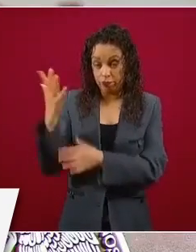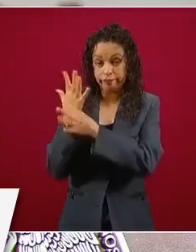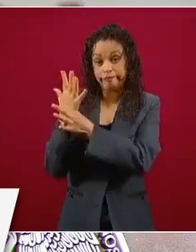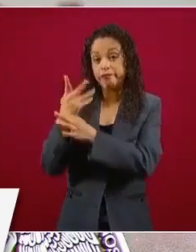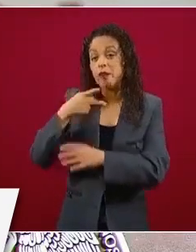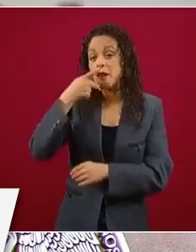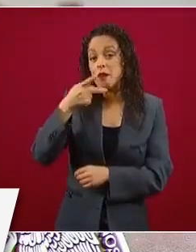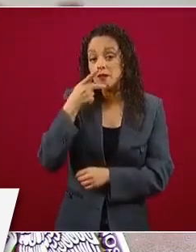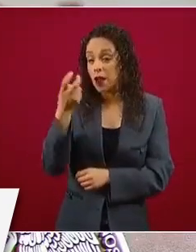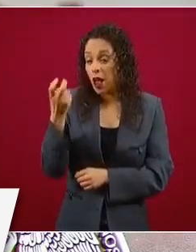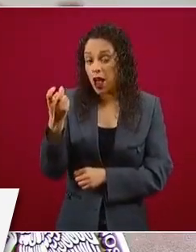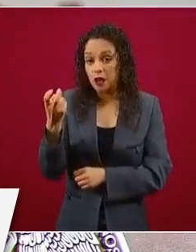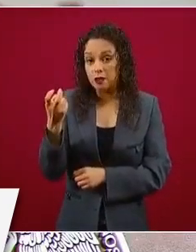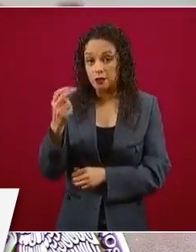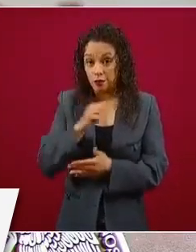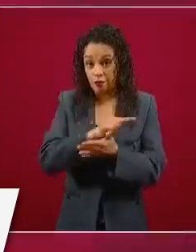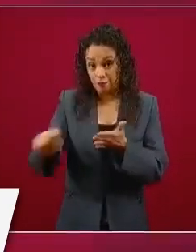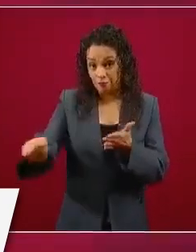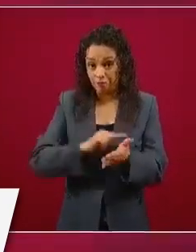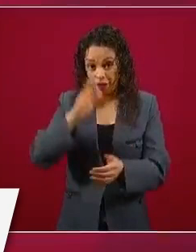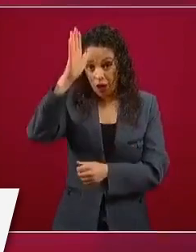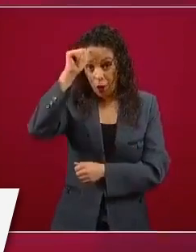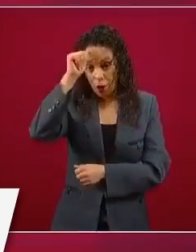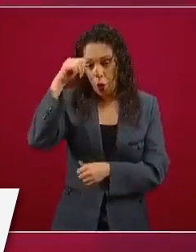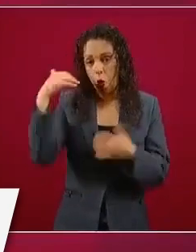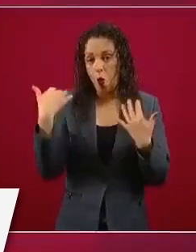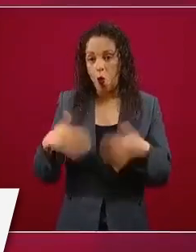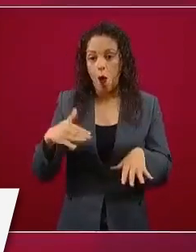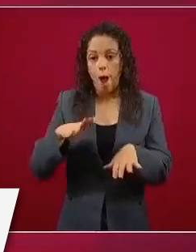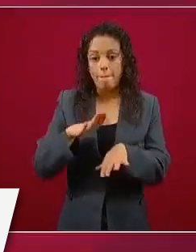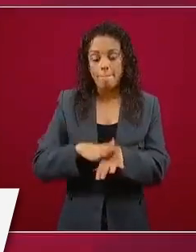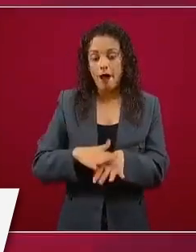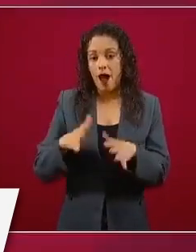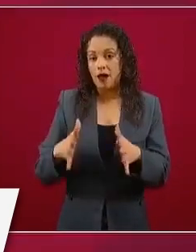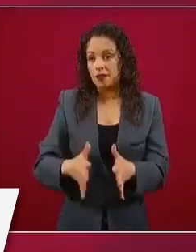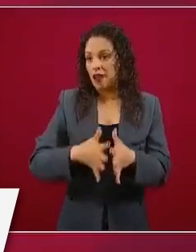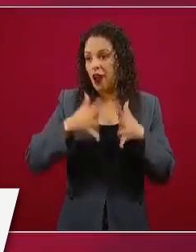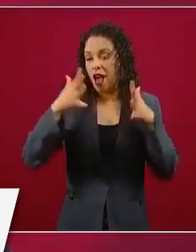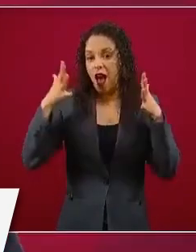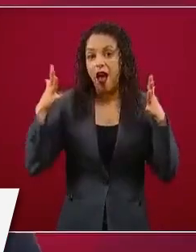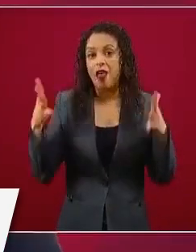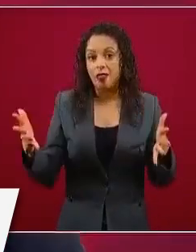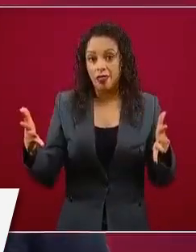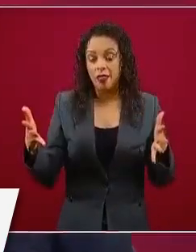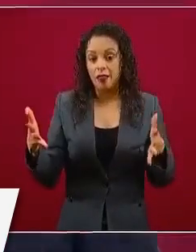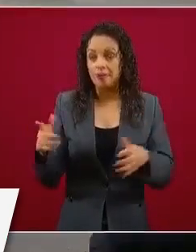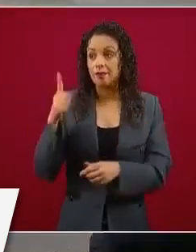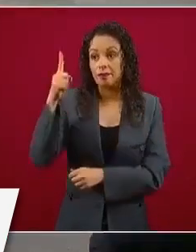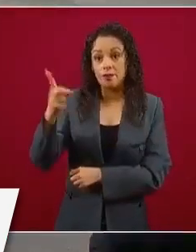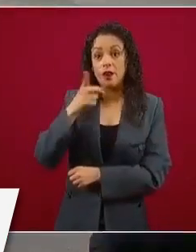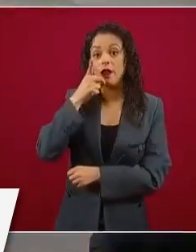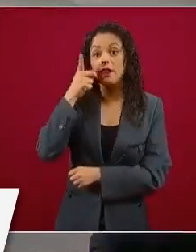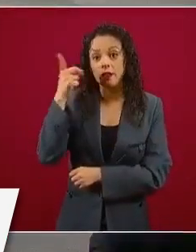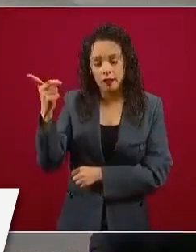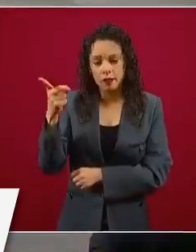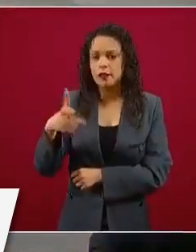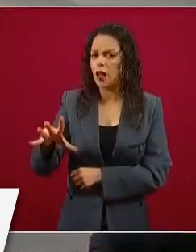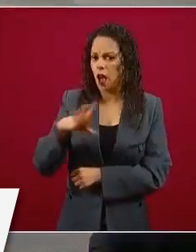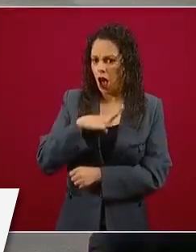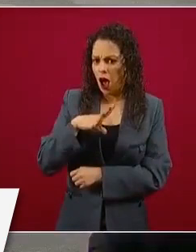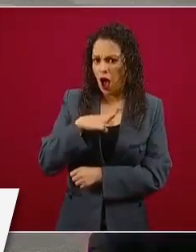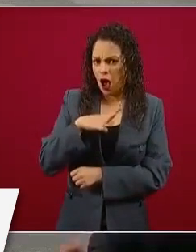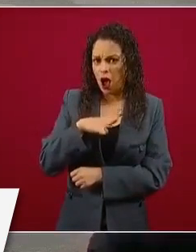más grande, él mencionó que tiene un acuerdo con